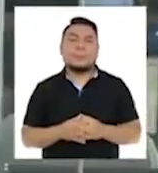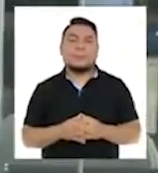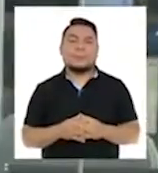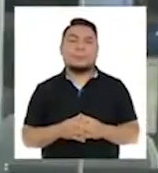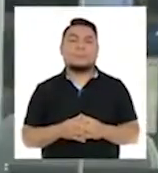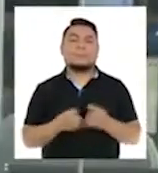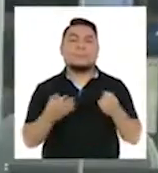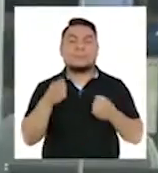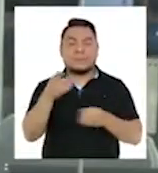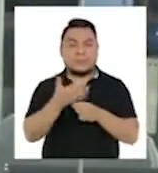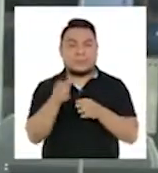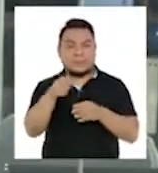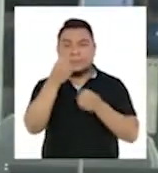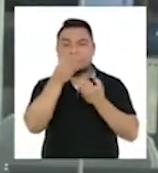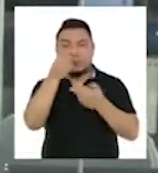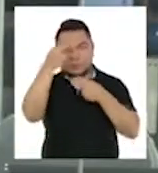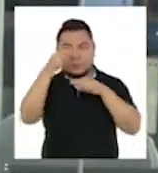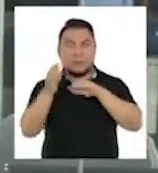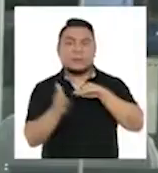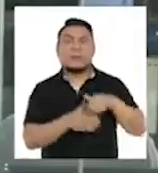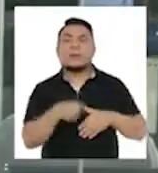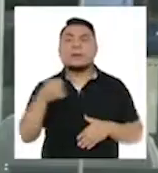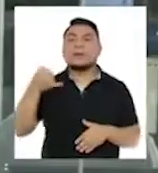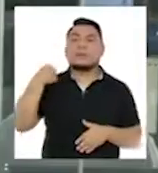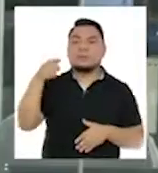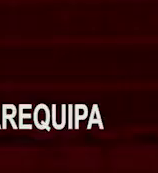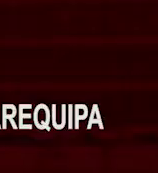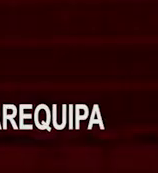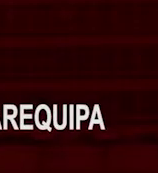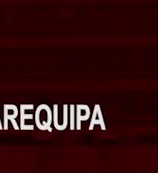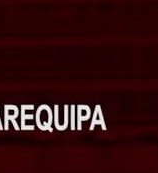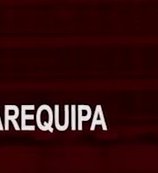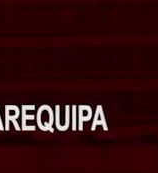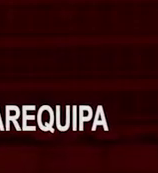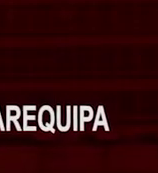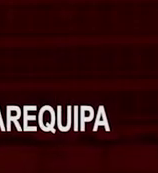Bueno, le compartimos esta buena noticia para los jóvenes estudiantes.